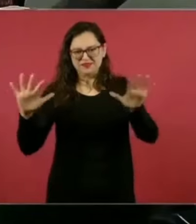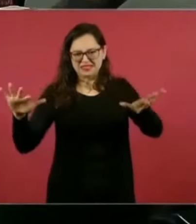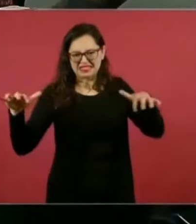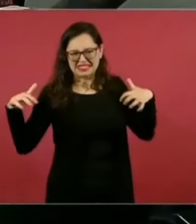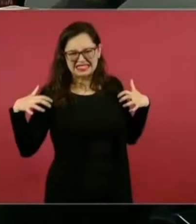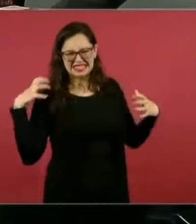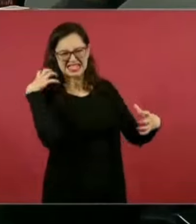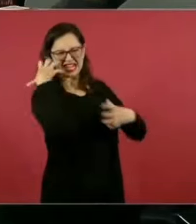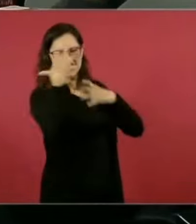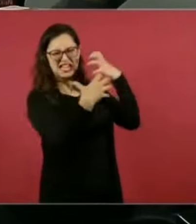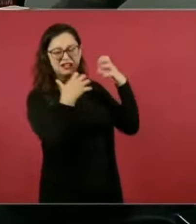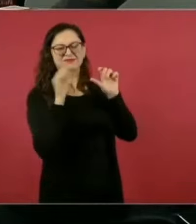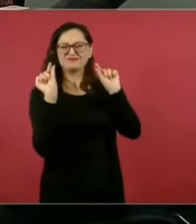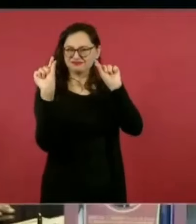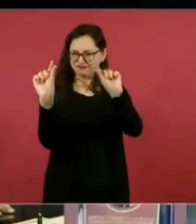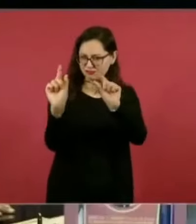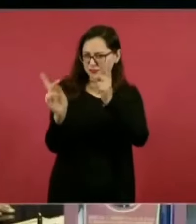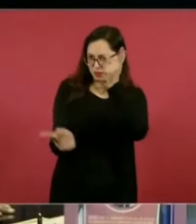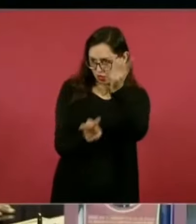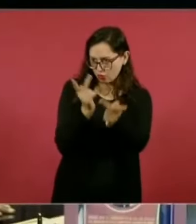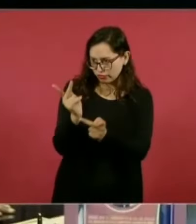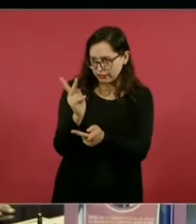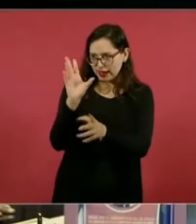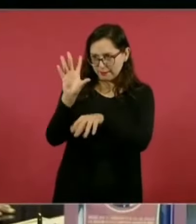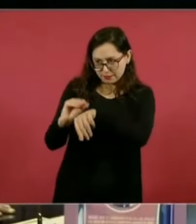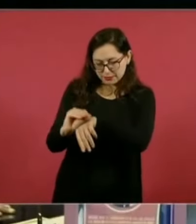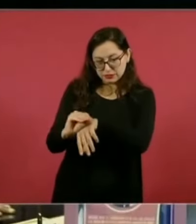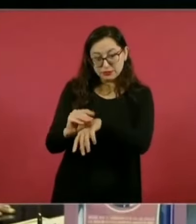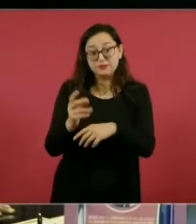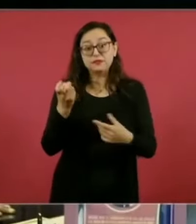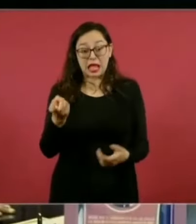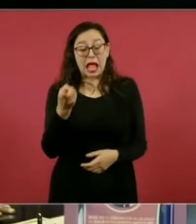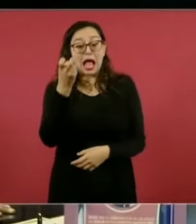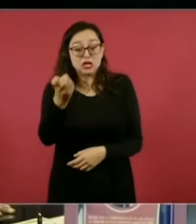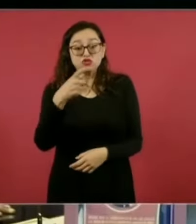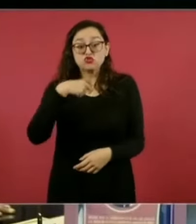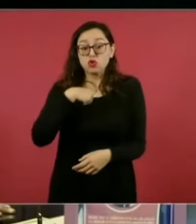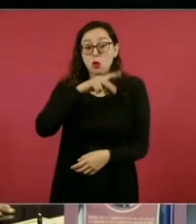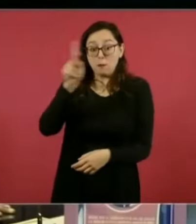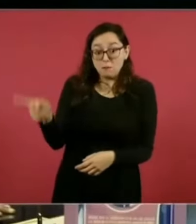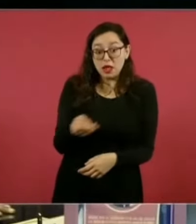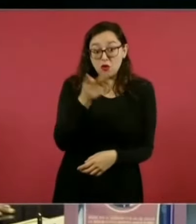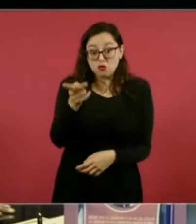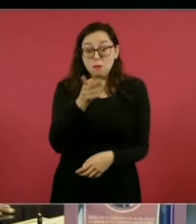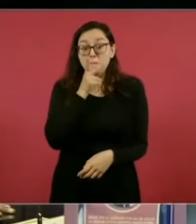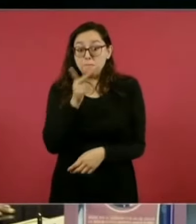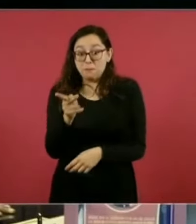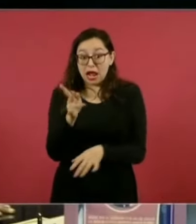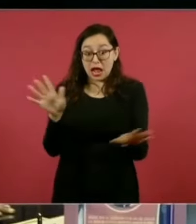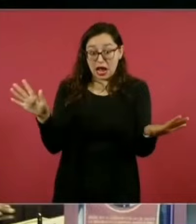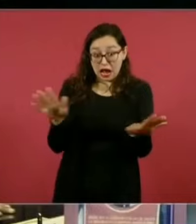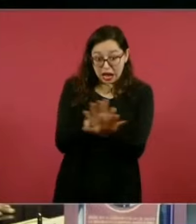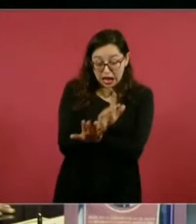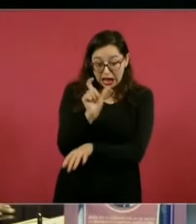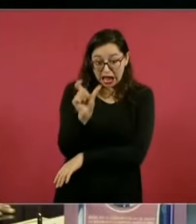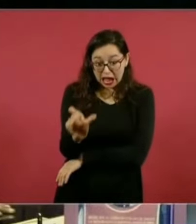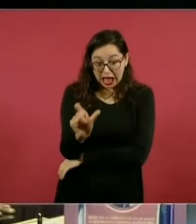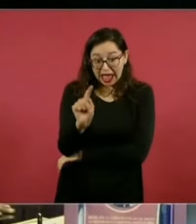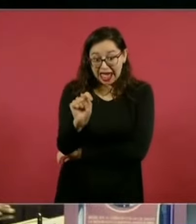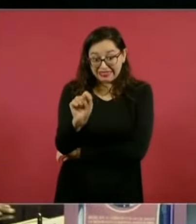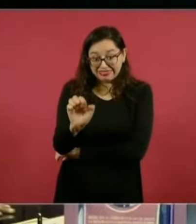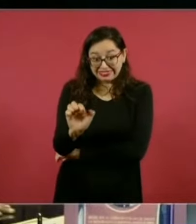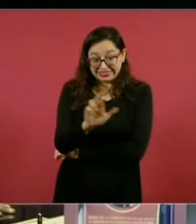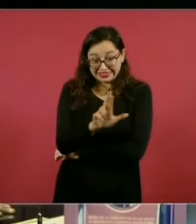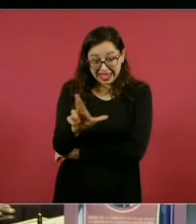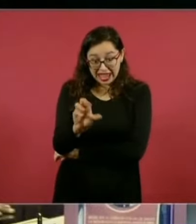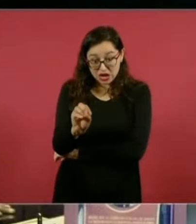tipificar todas estas acciones del crimen organizado realmente como delito de terrorismo